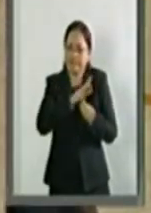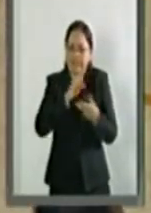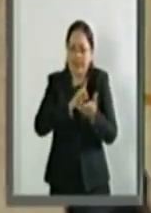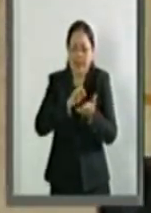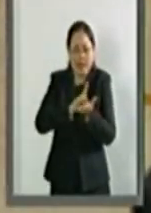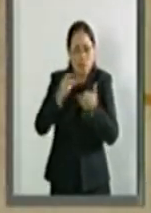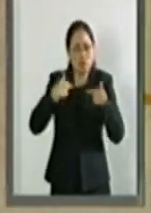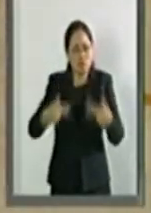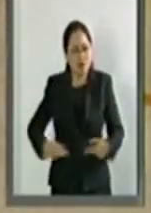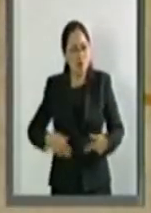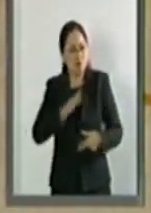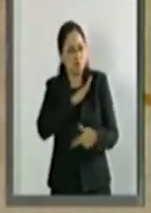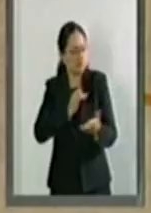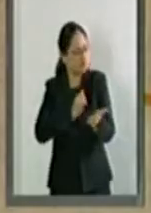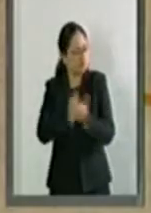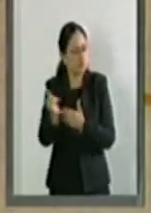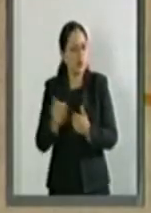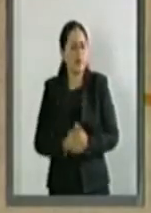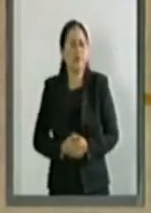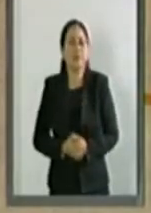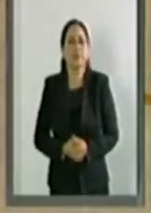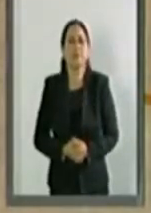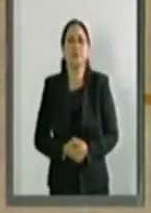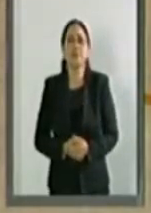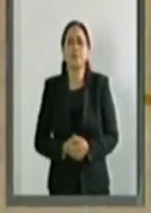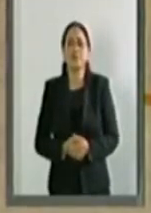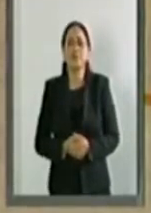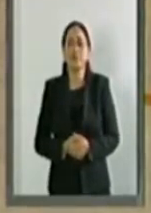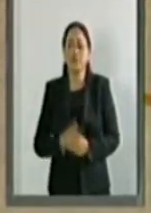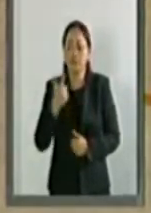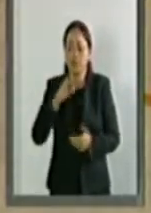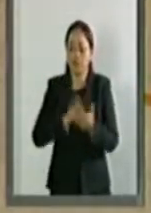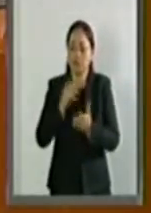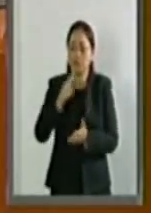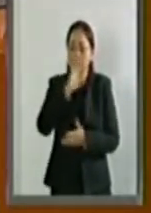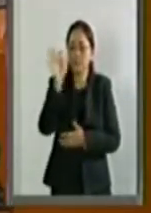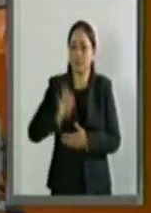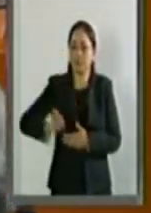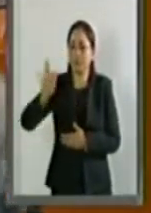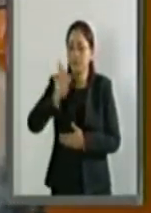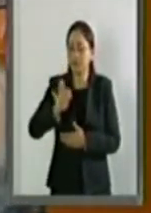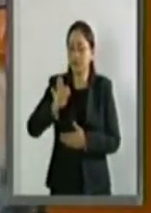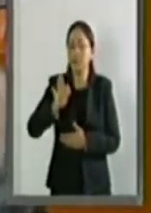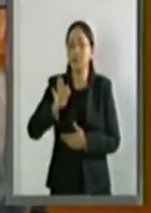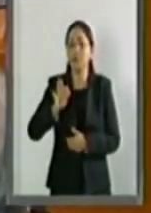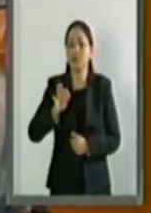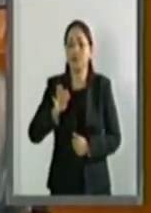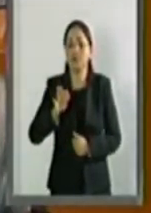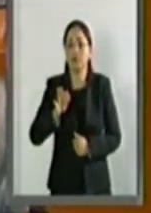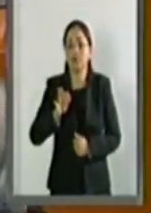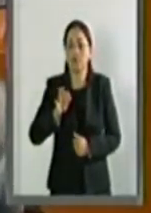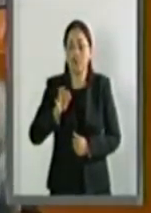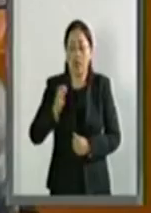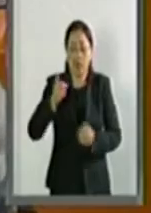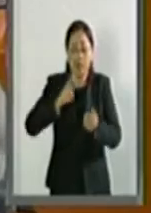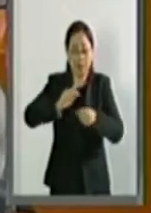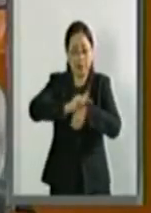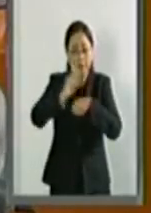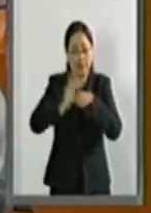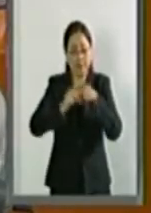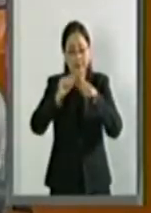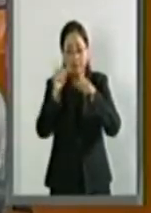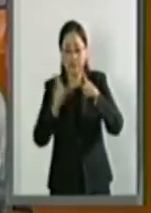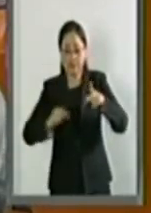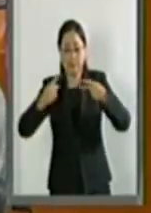humanos. Los datos nos dicen que el 7.7% en el país de la